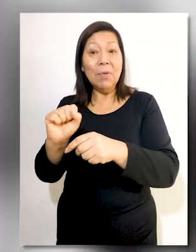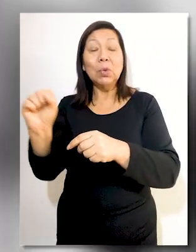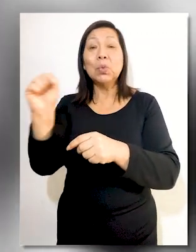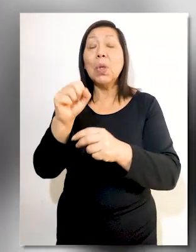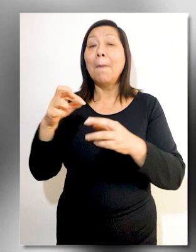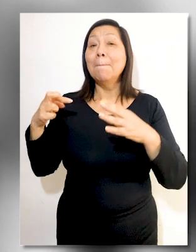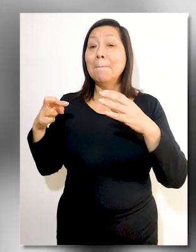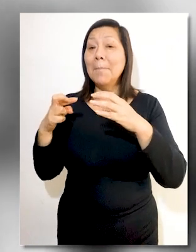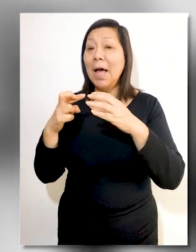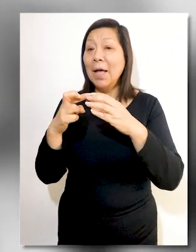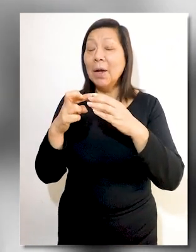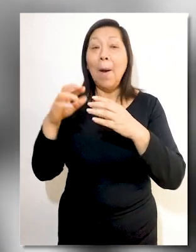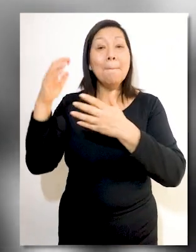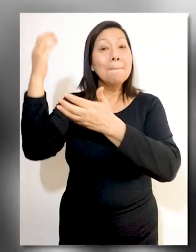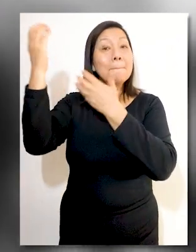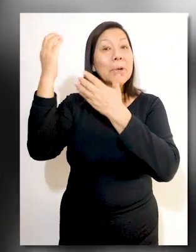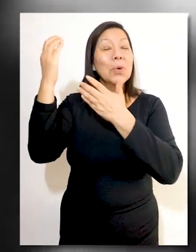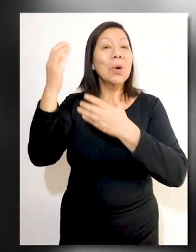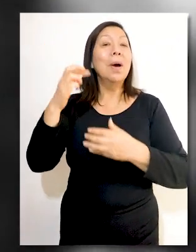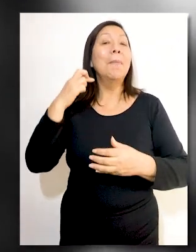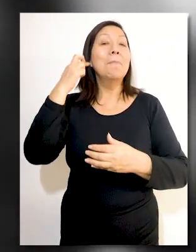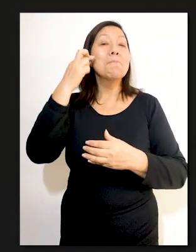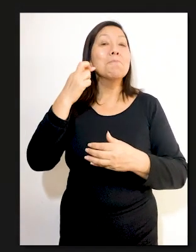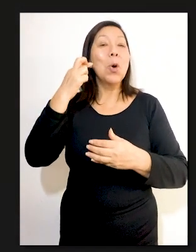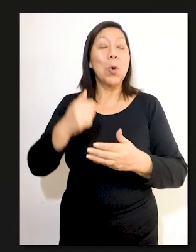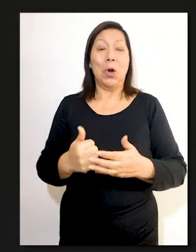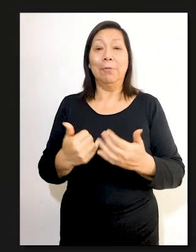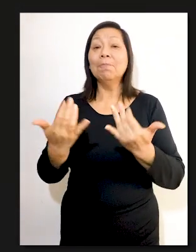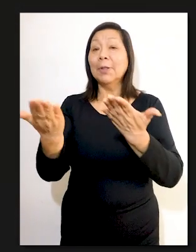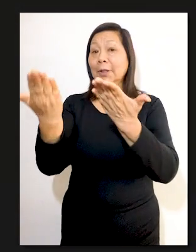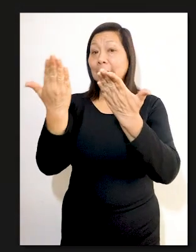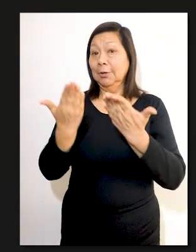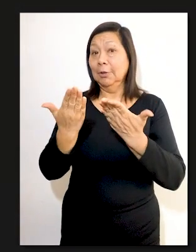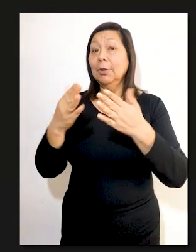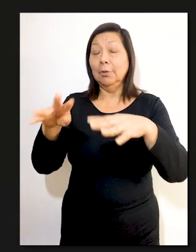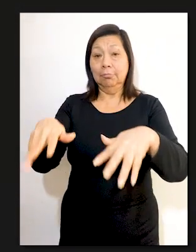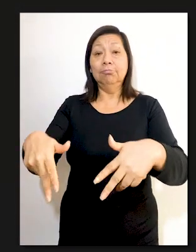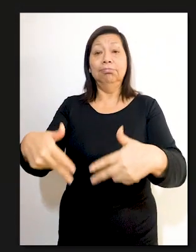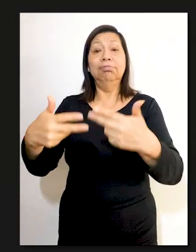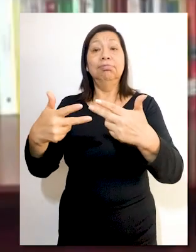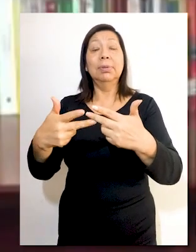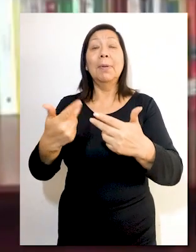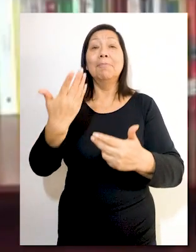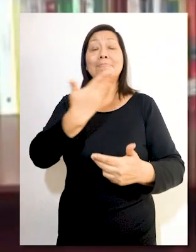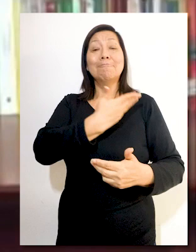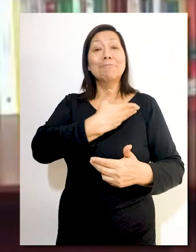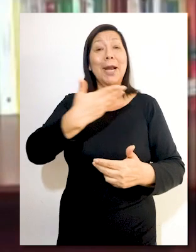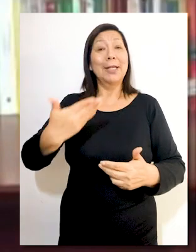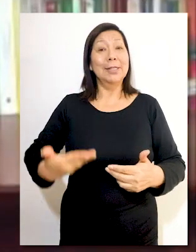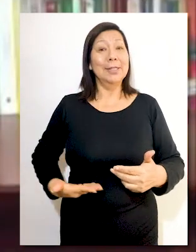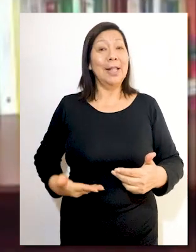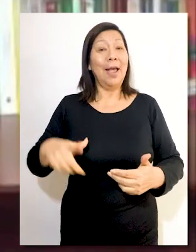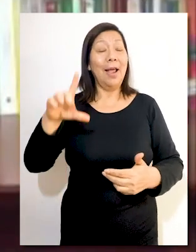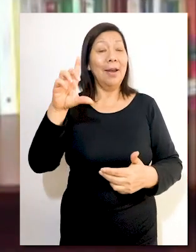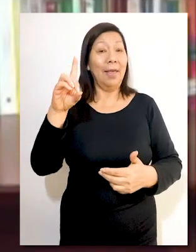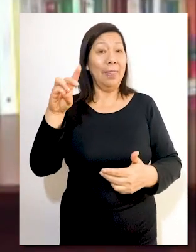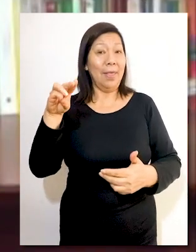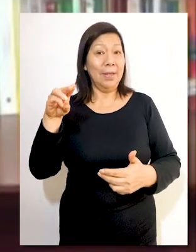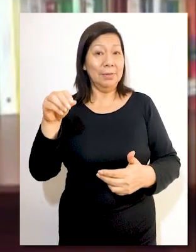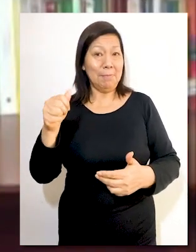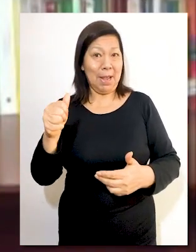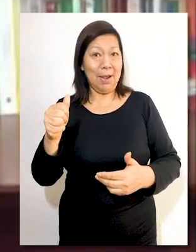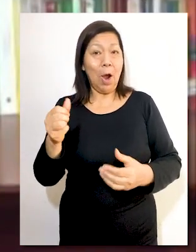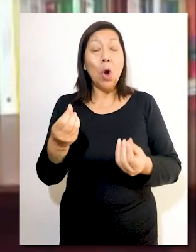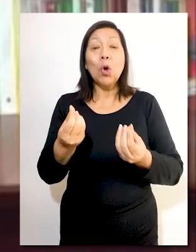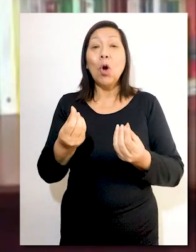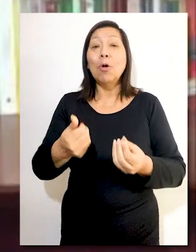Suyana, Pasco, Piura y Puno. En esta audiencia pública participaron la presidenta Marianela Ledesma